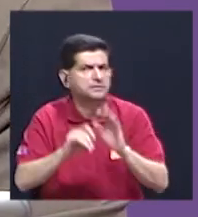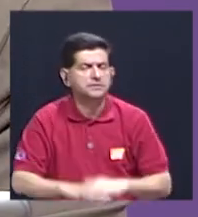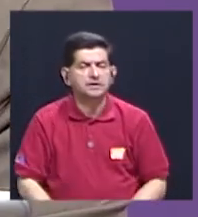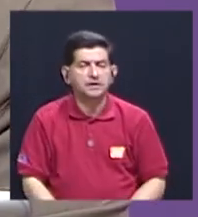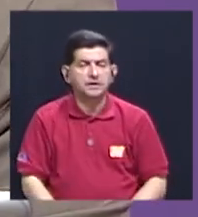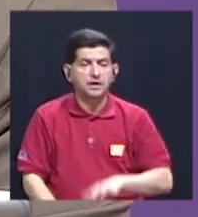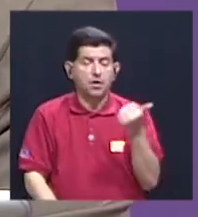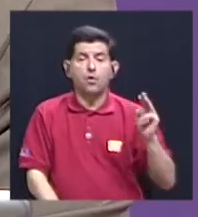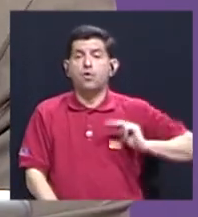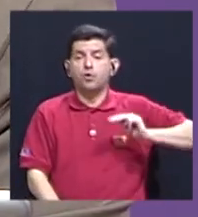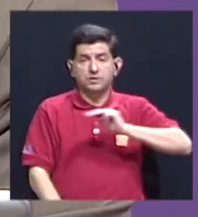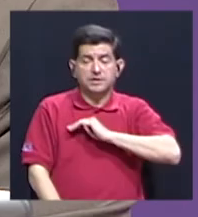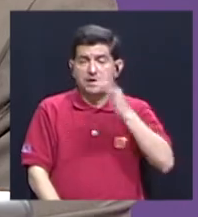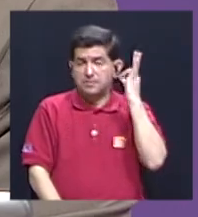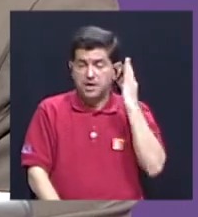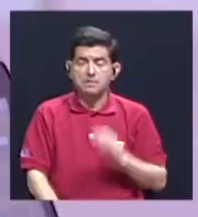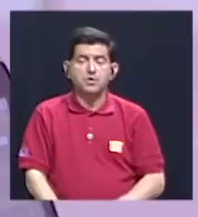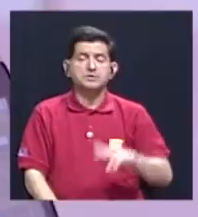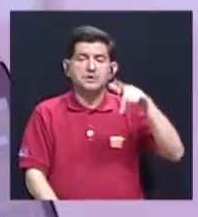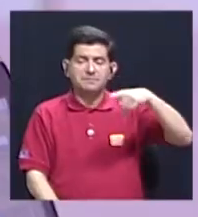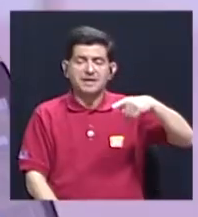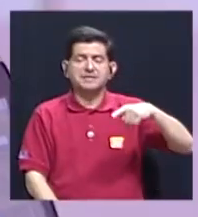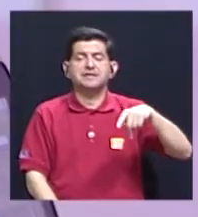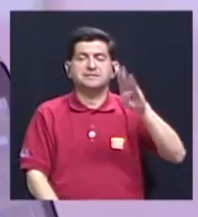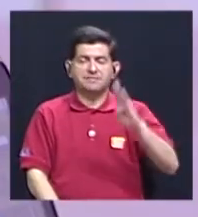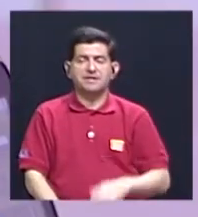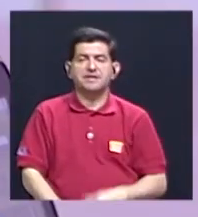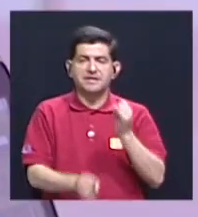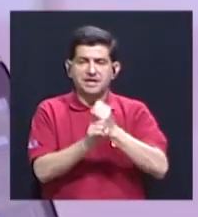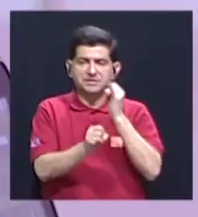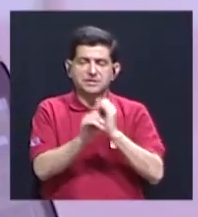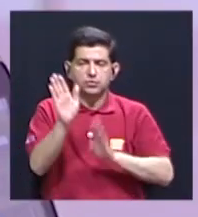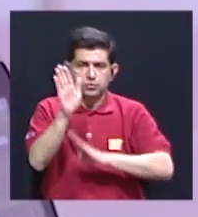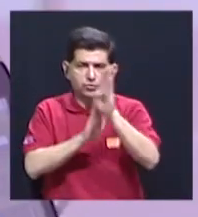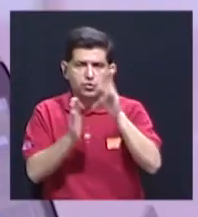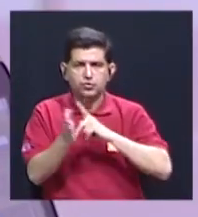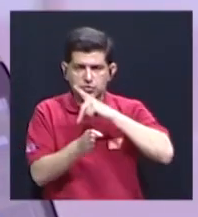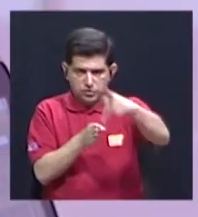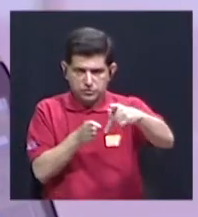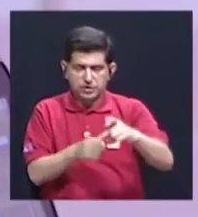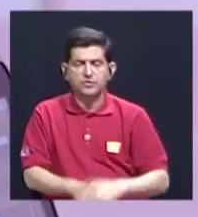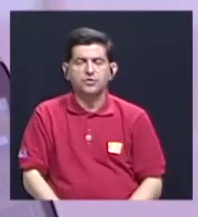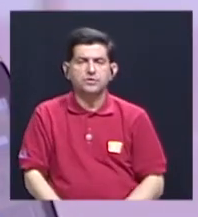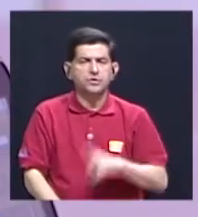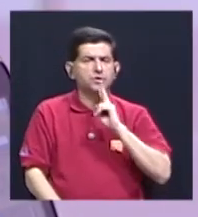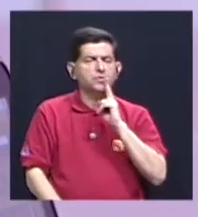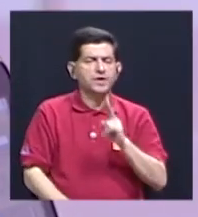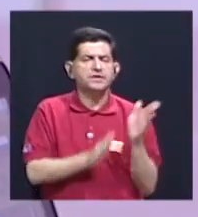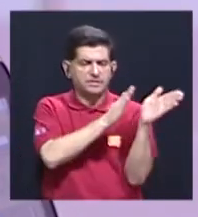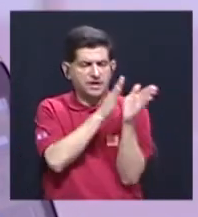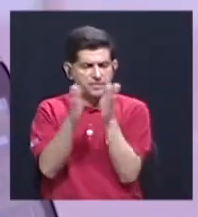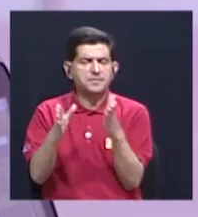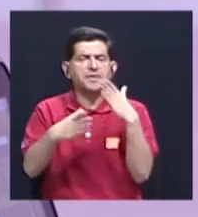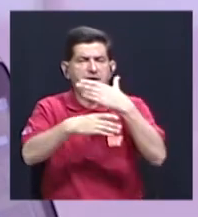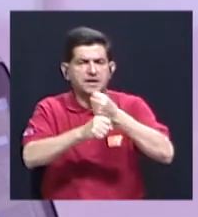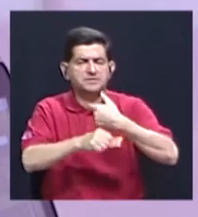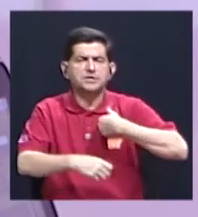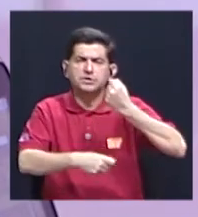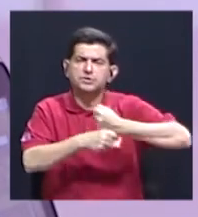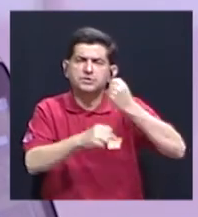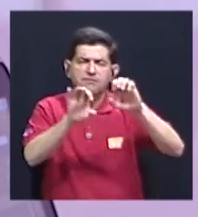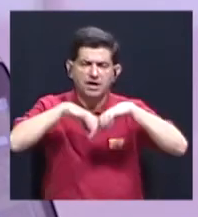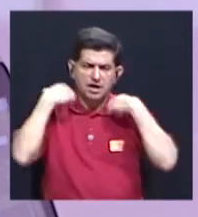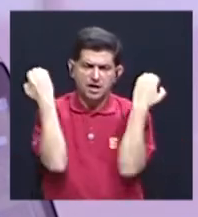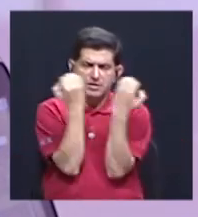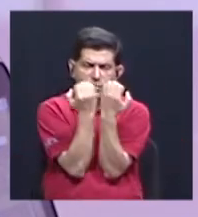Bueno, otro integrante es Patricia Badilla, del Instituto de Desarrollo Profesional. Para hacer realidad este plan, nosotros, estoy trabajando con un